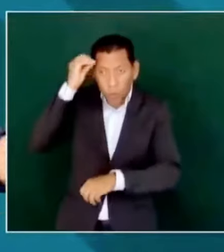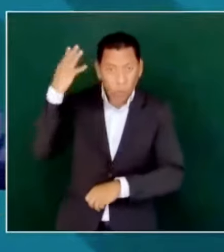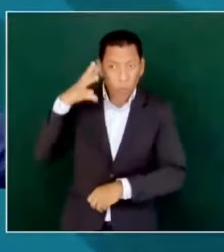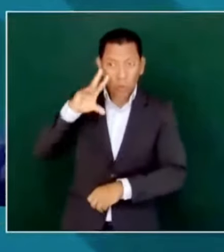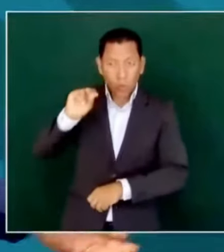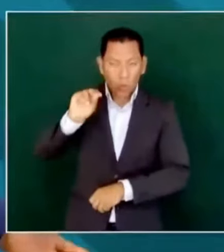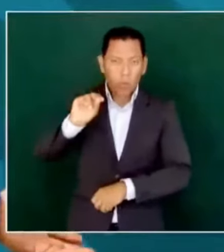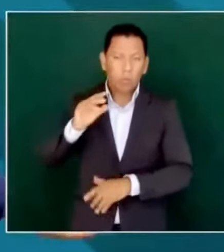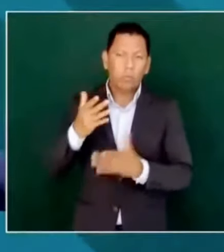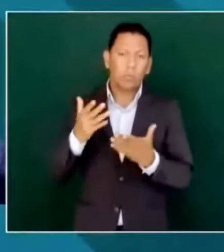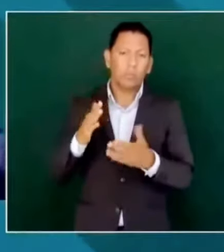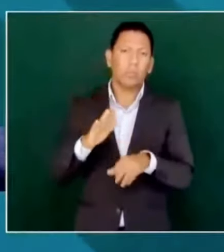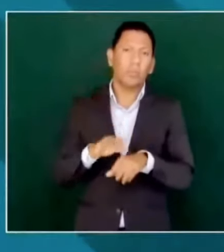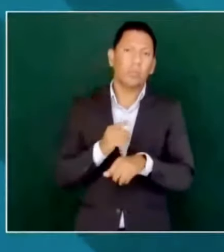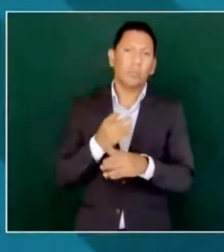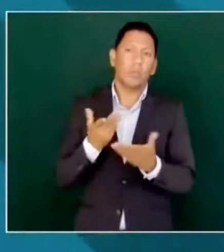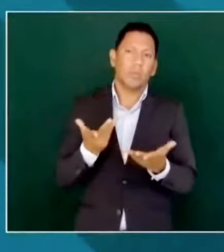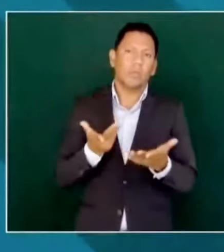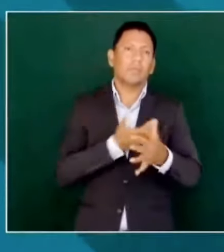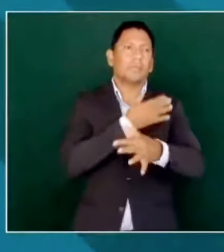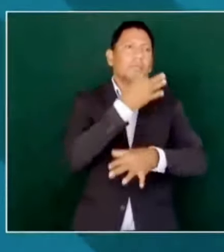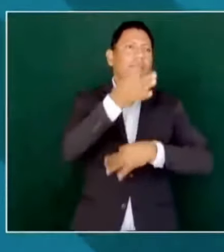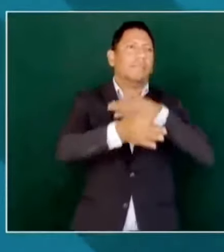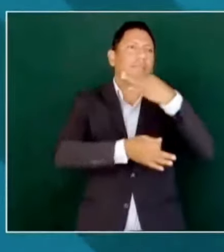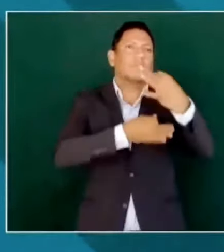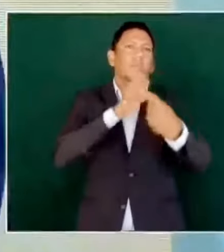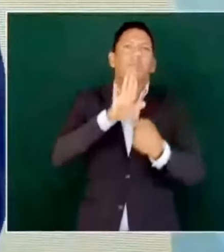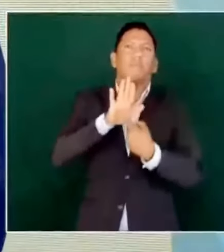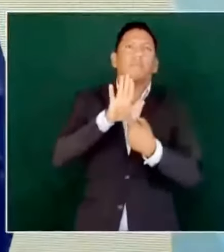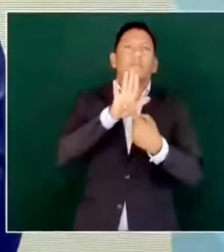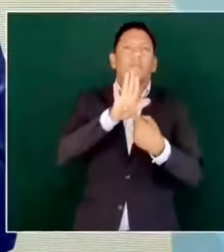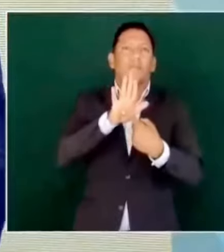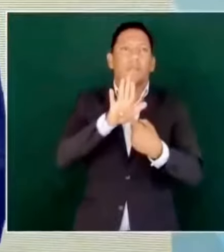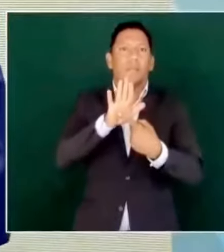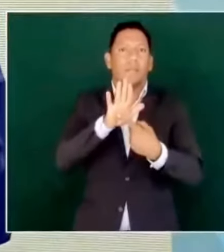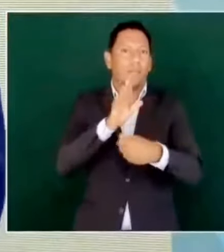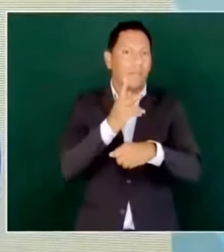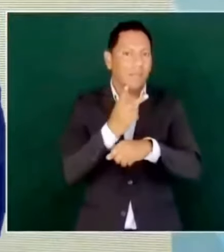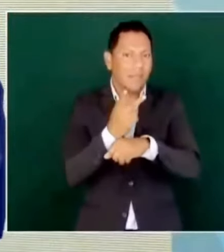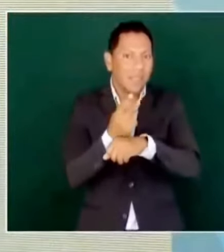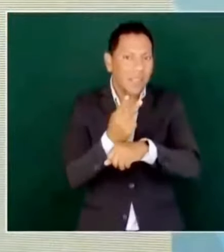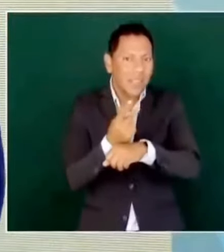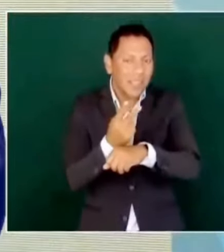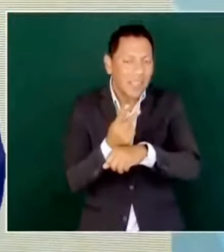porque ni modo que este reportaje lo van a ver en Televisa o en Azteca.